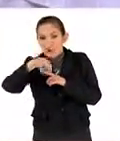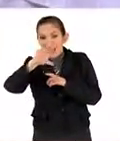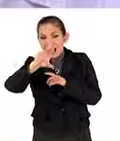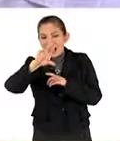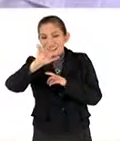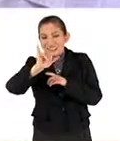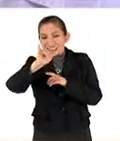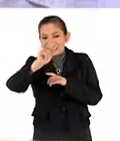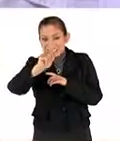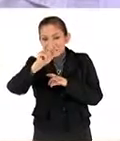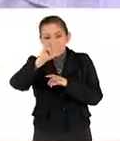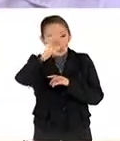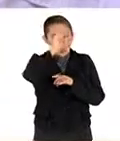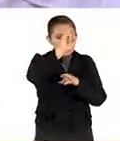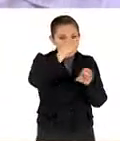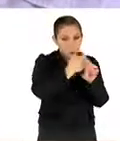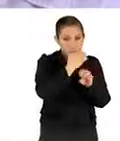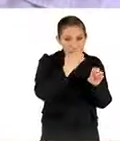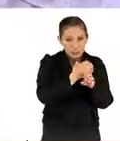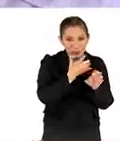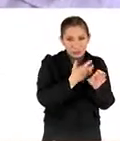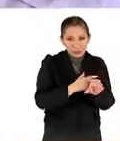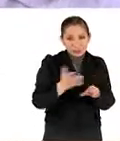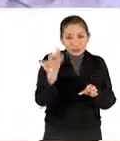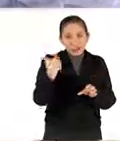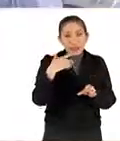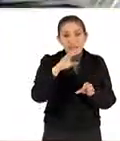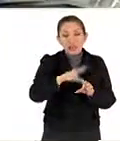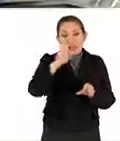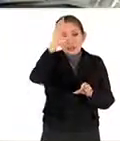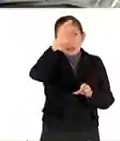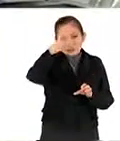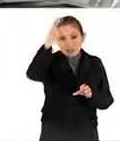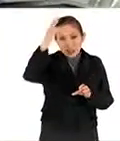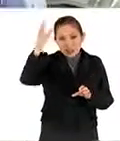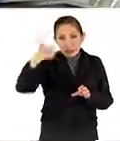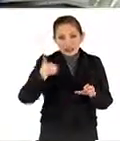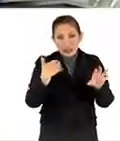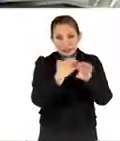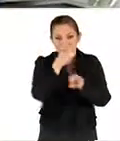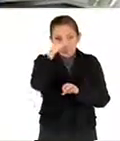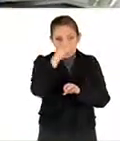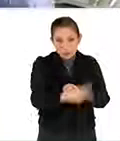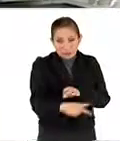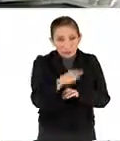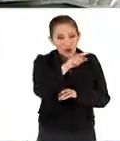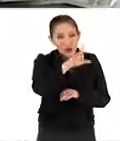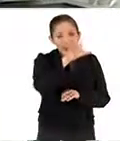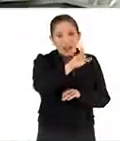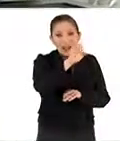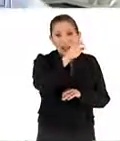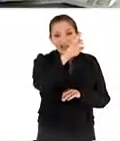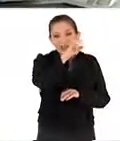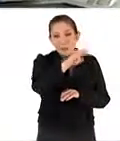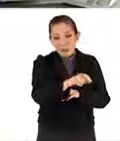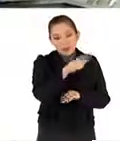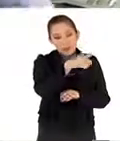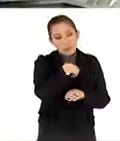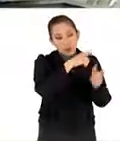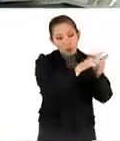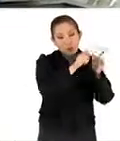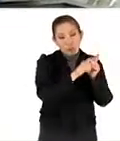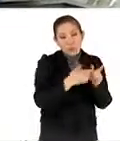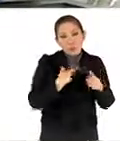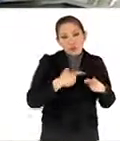y el Consejo Estatal del Estado de Ciencia y Tecnología del Estado de México en Lerma y tenemos un grupo